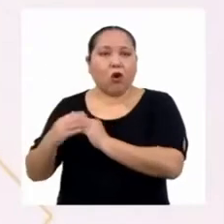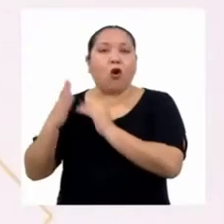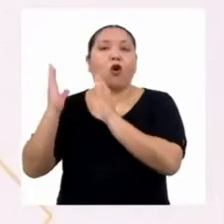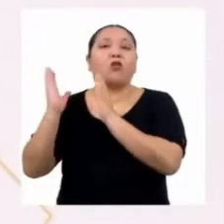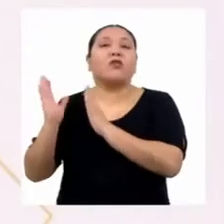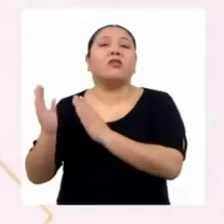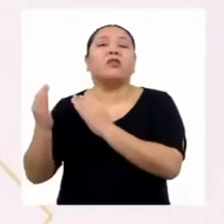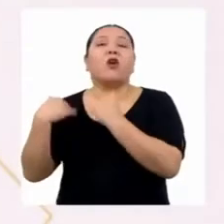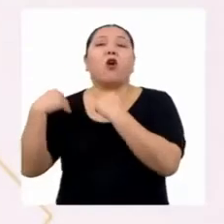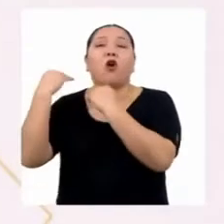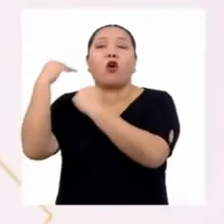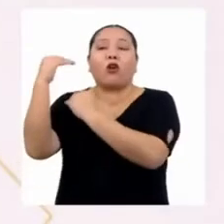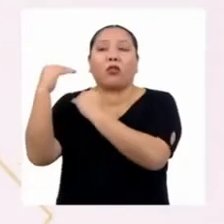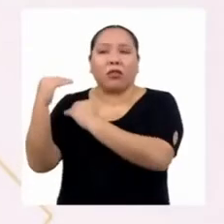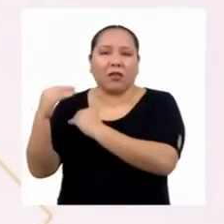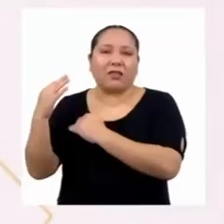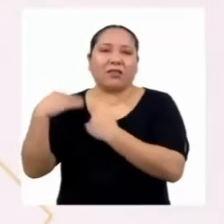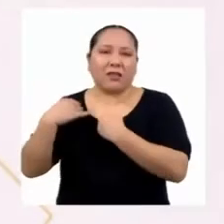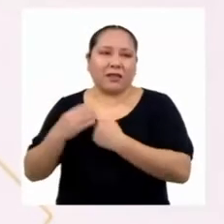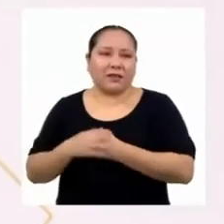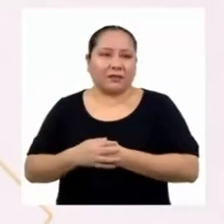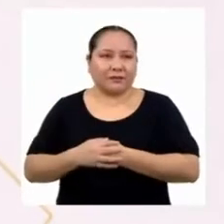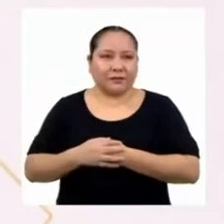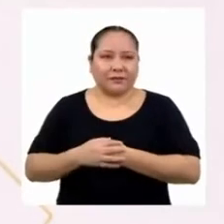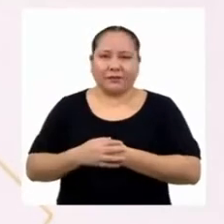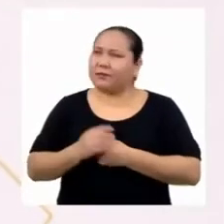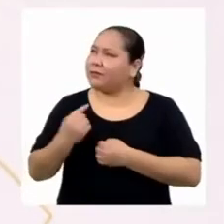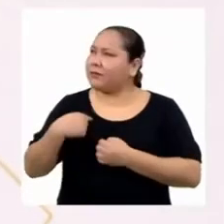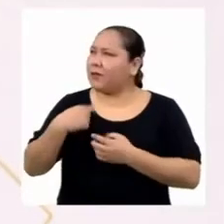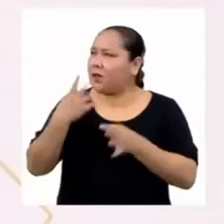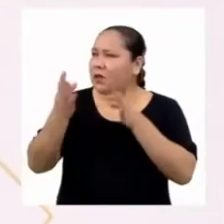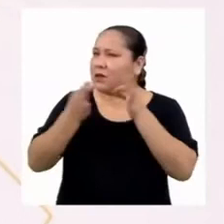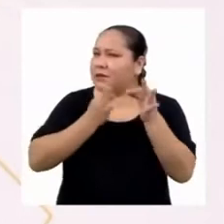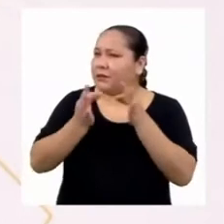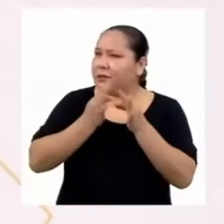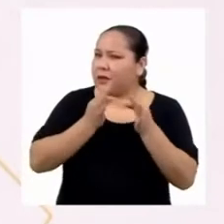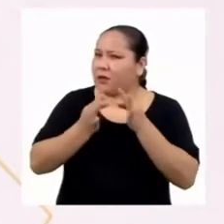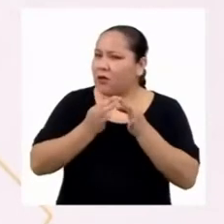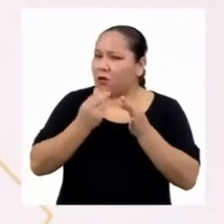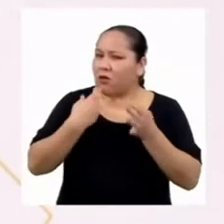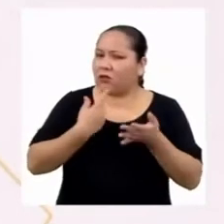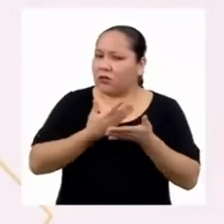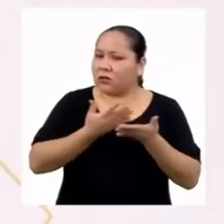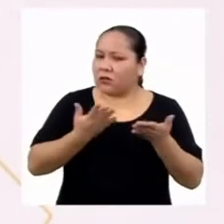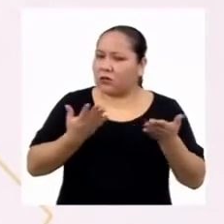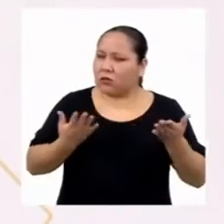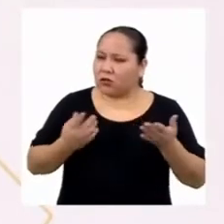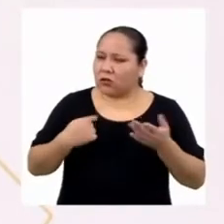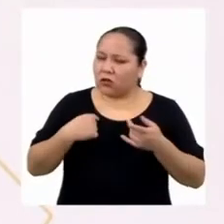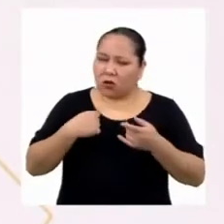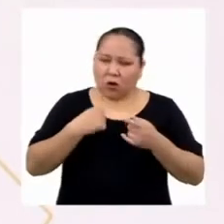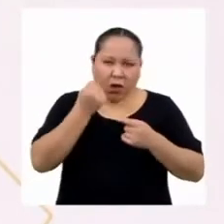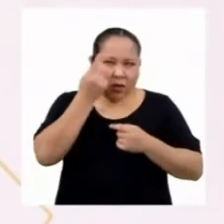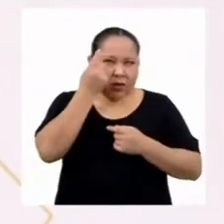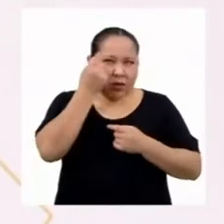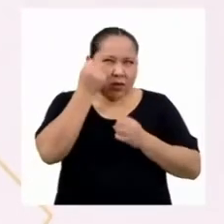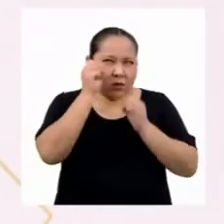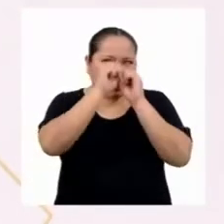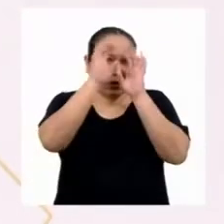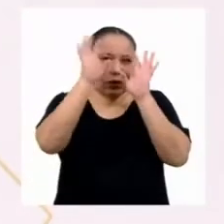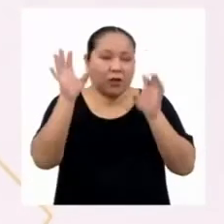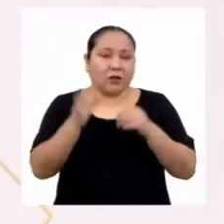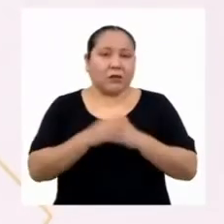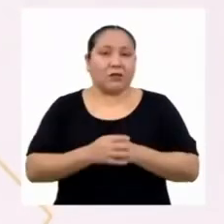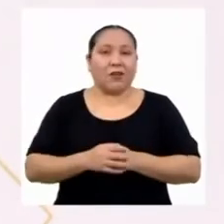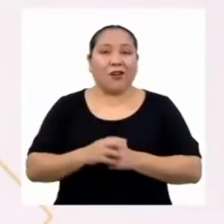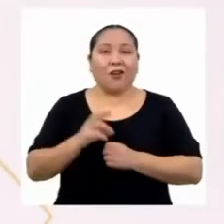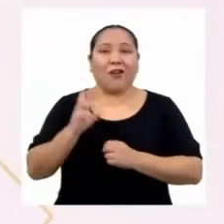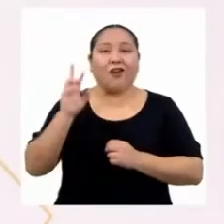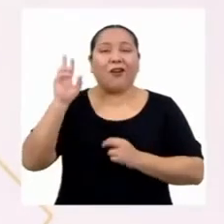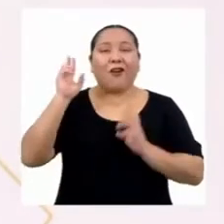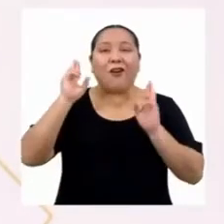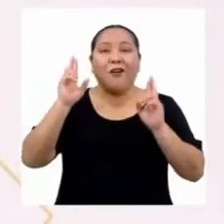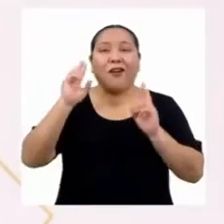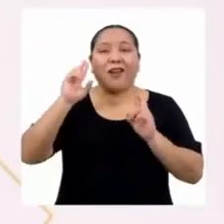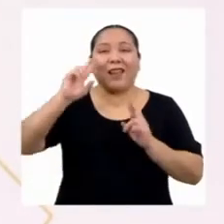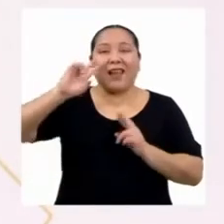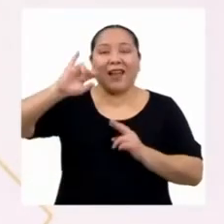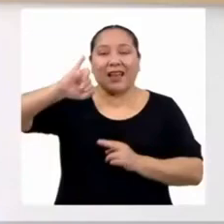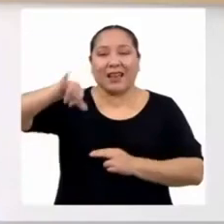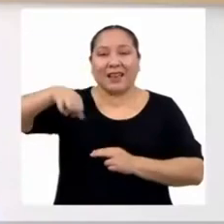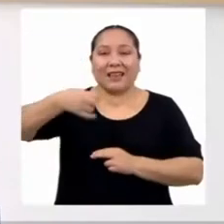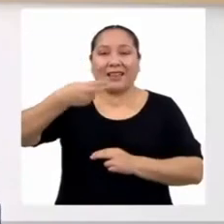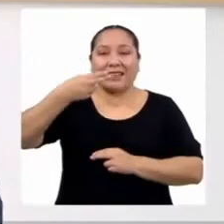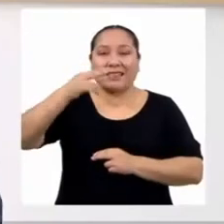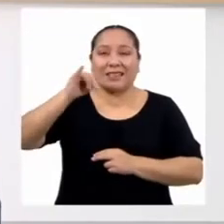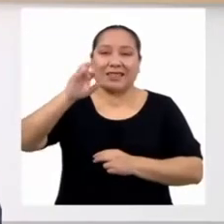Profesor, creo que cuando explico las cosas las entiendo mejor. Espero que Giret haya recibido una respuesta